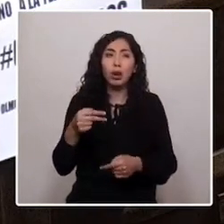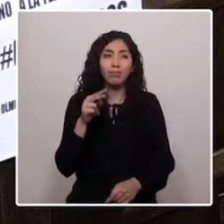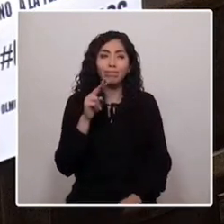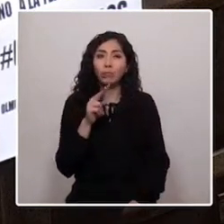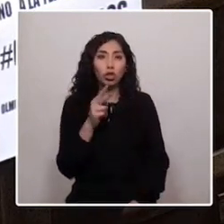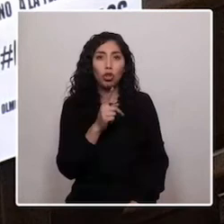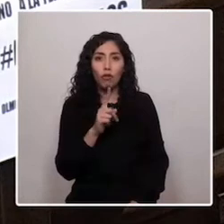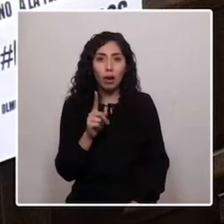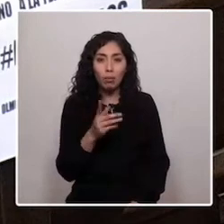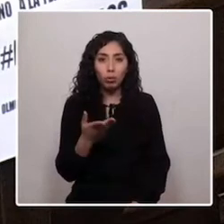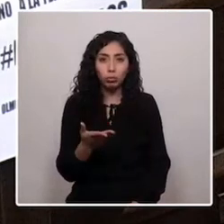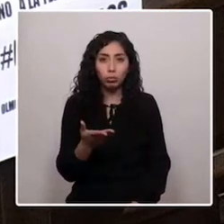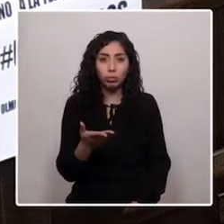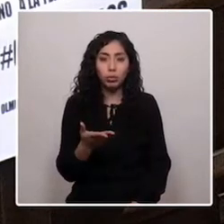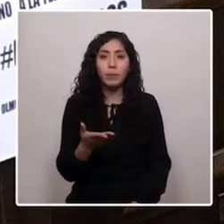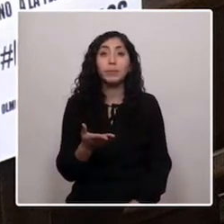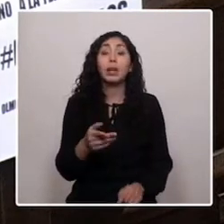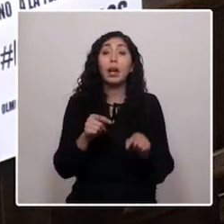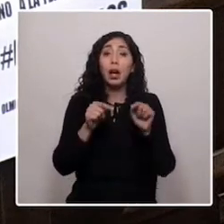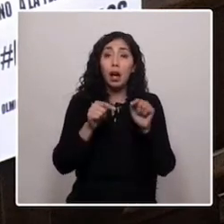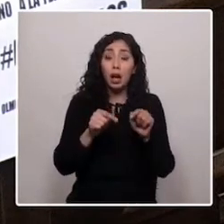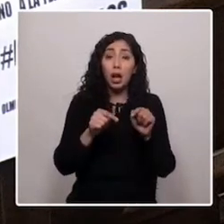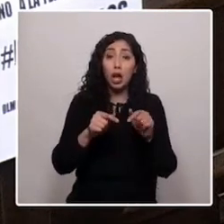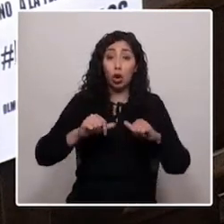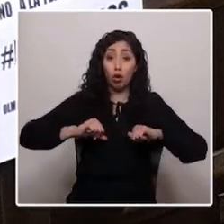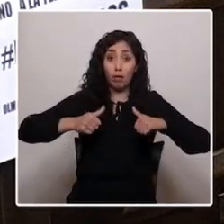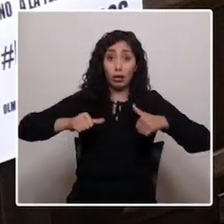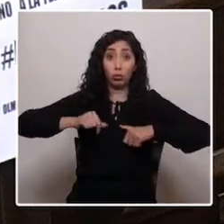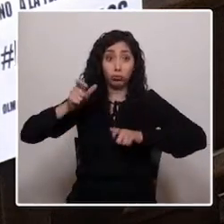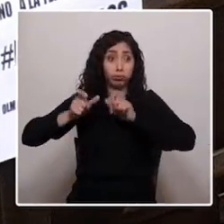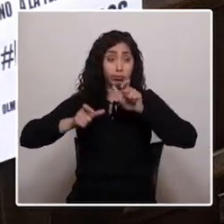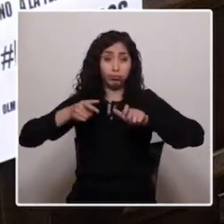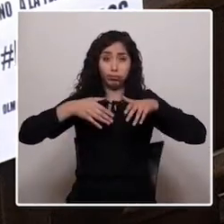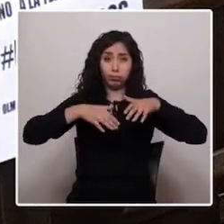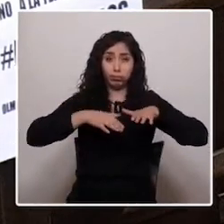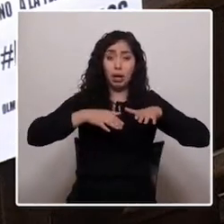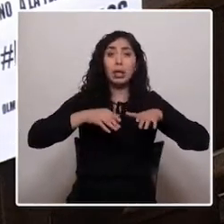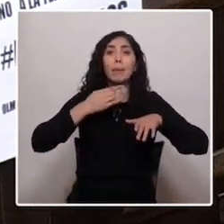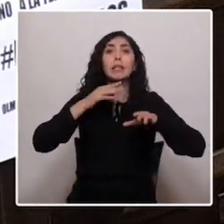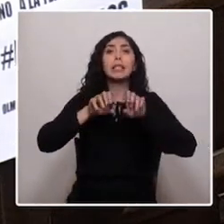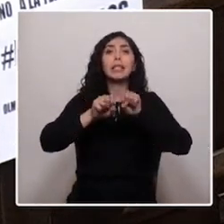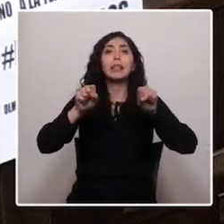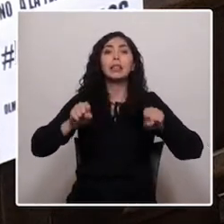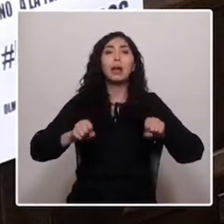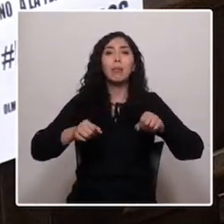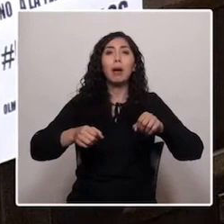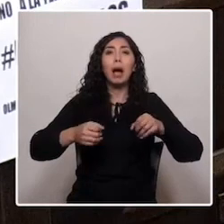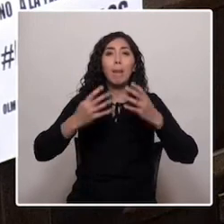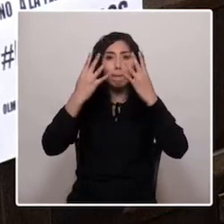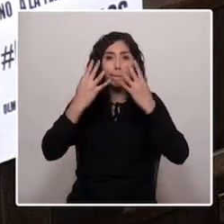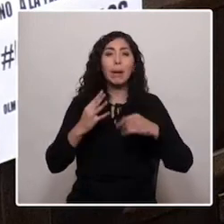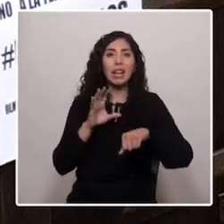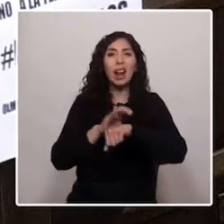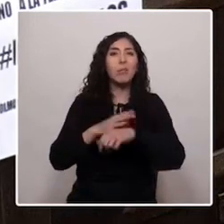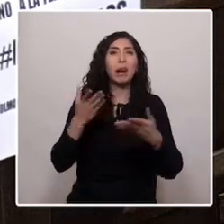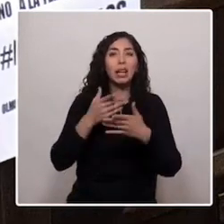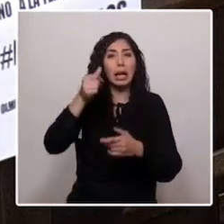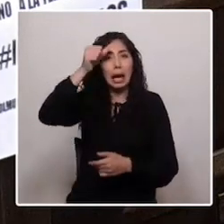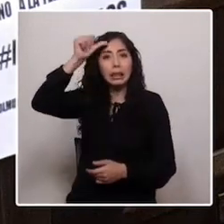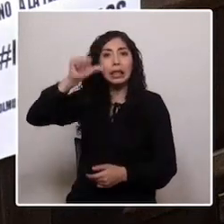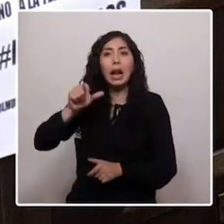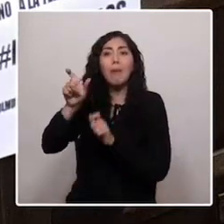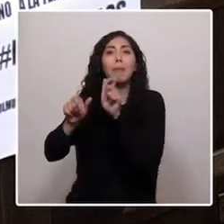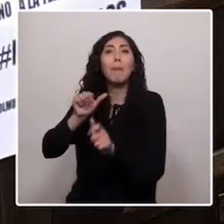Descargaron sobre la juventud popular movilizada toda la severidad de un sistema penal diseñado para castigar la pobreza